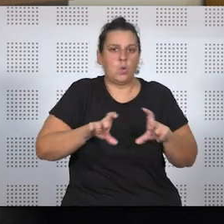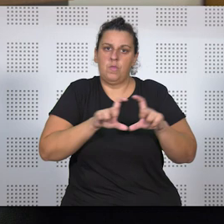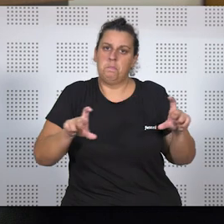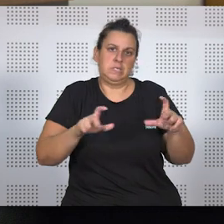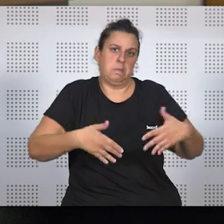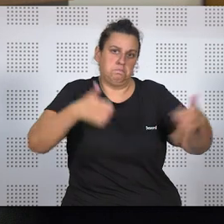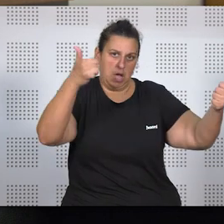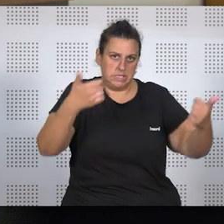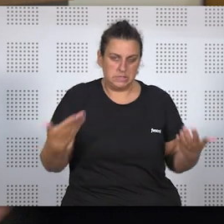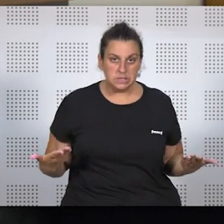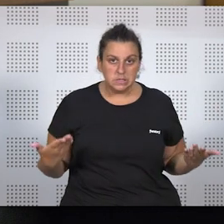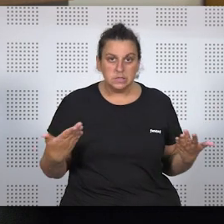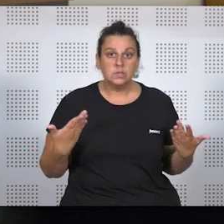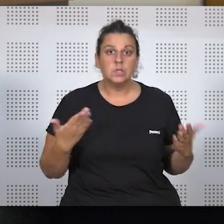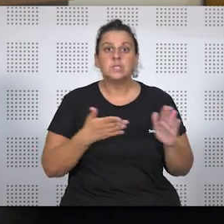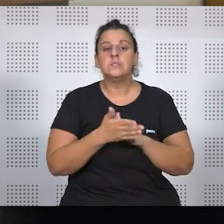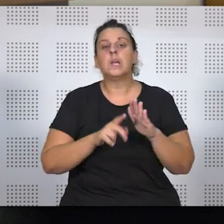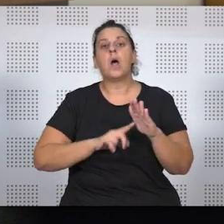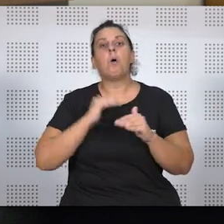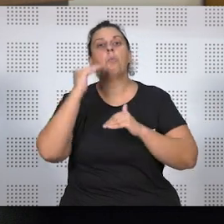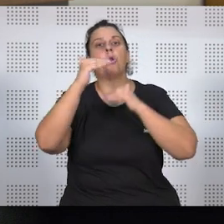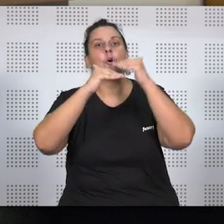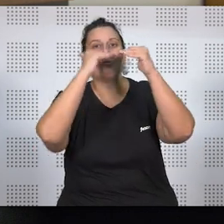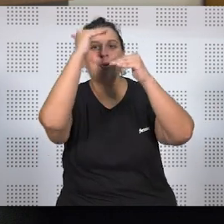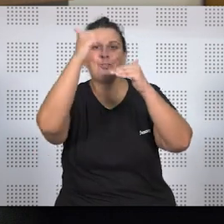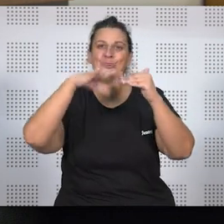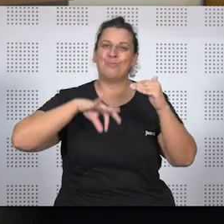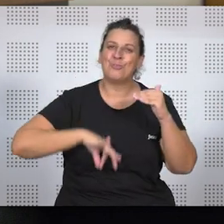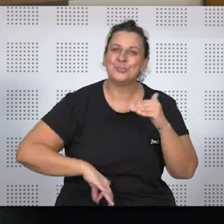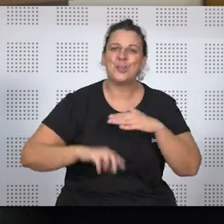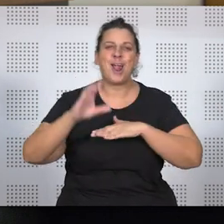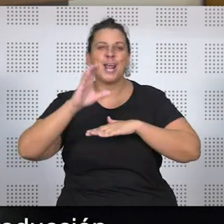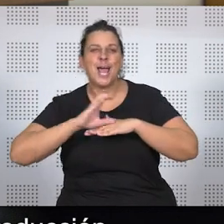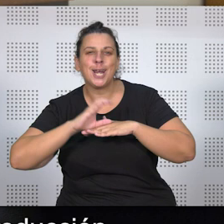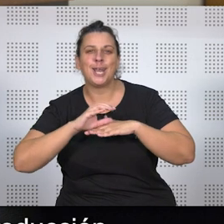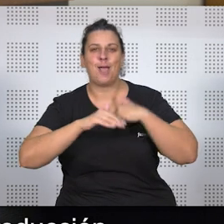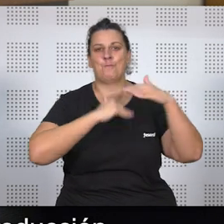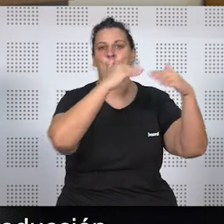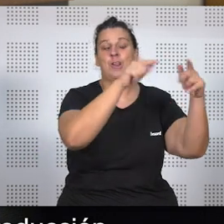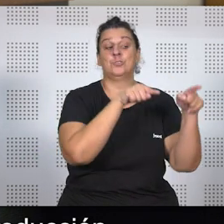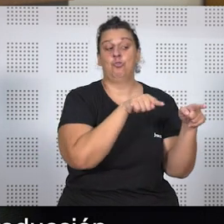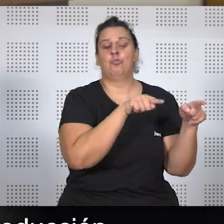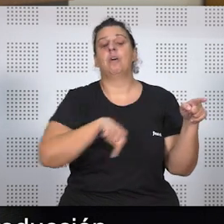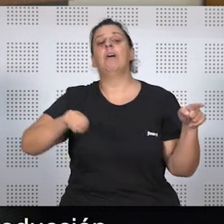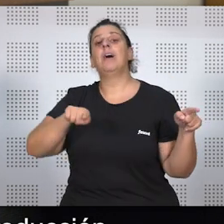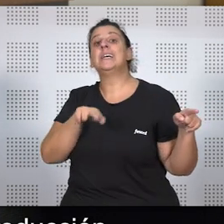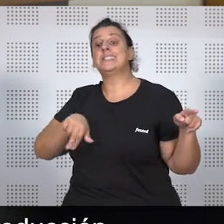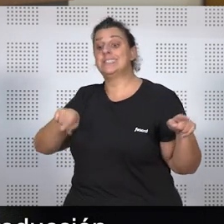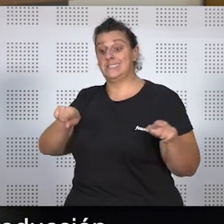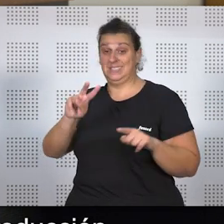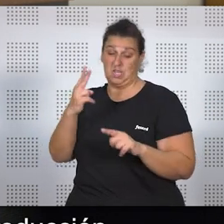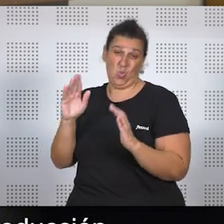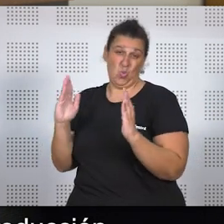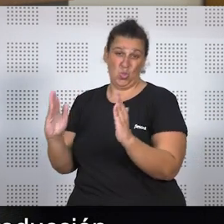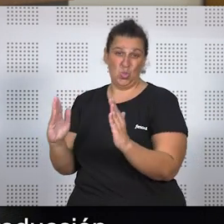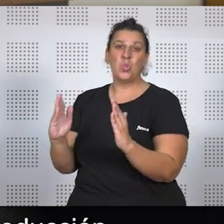con lo que ello supone en términos de progresión profesional, promoción, carrera, etcétera. En cambio, los segundos, lo que se